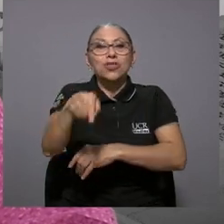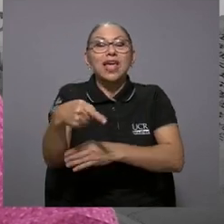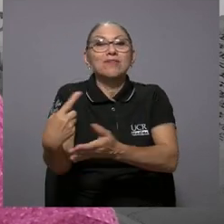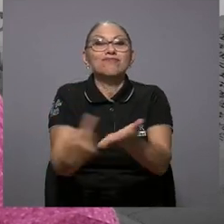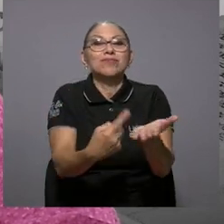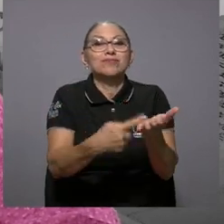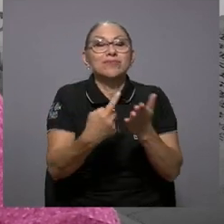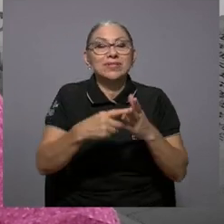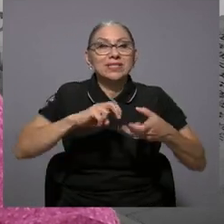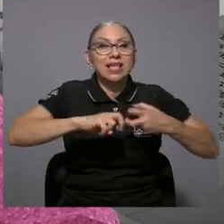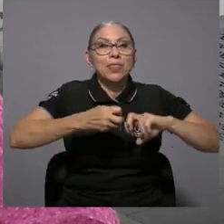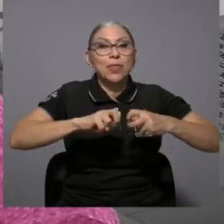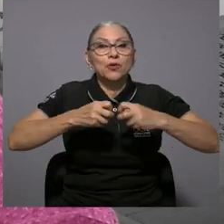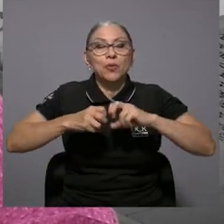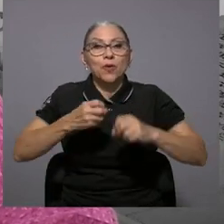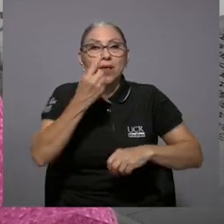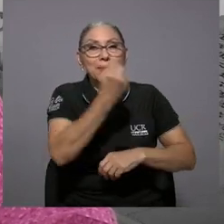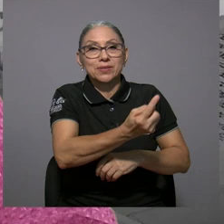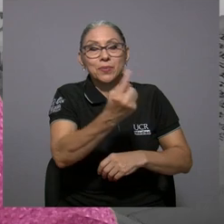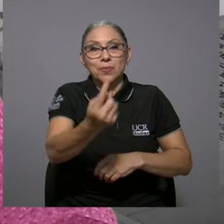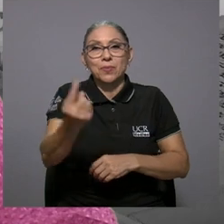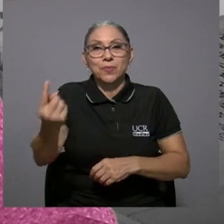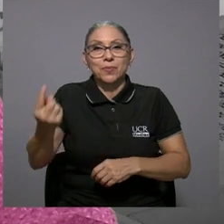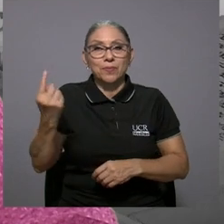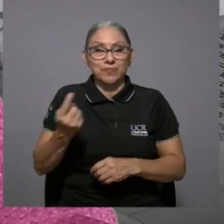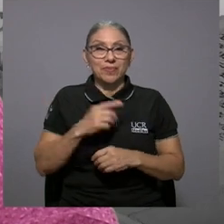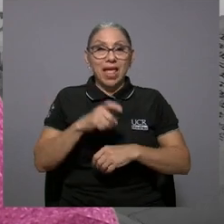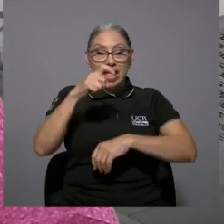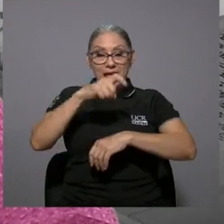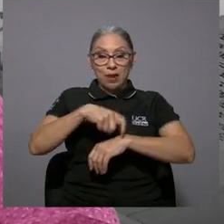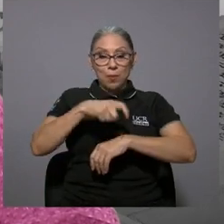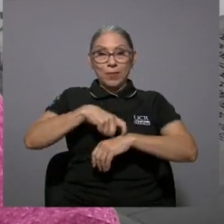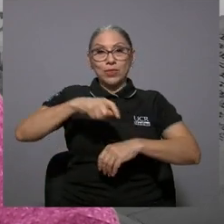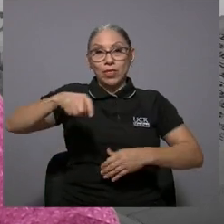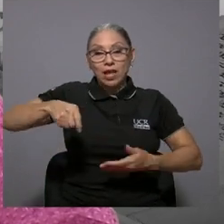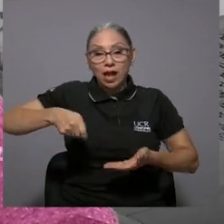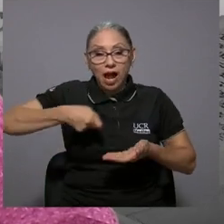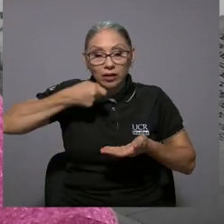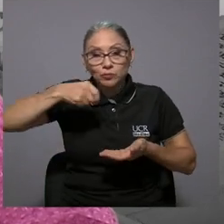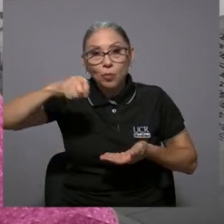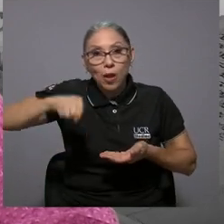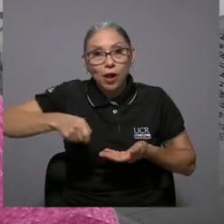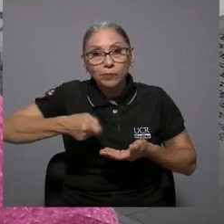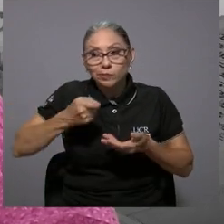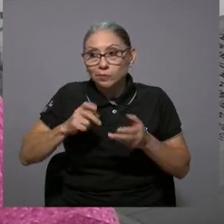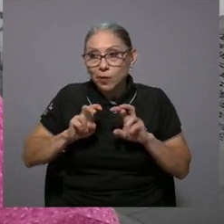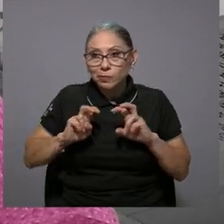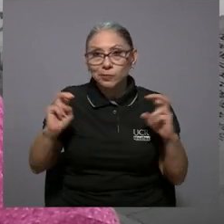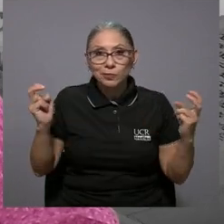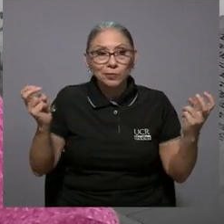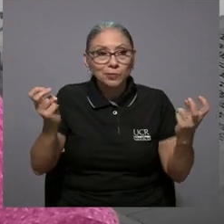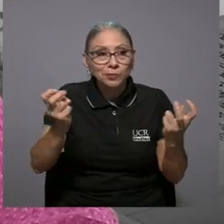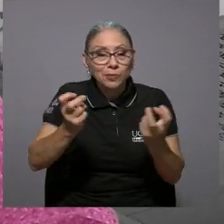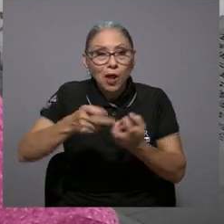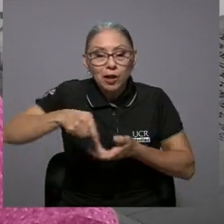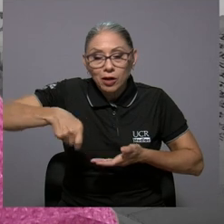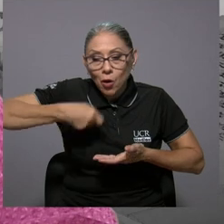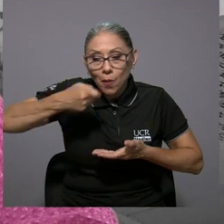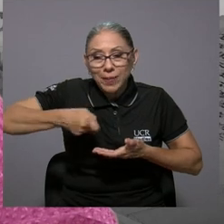día donde se traen los problemas de cada quien en el comer está